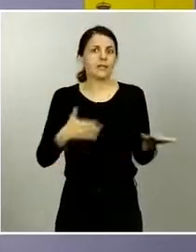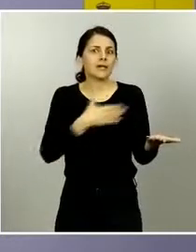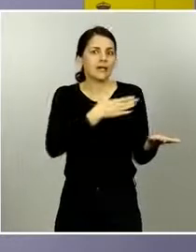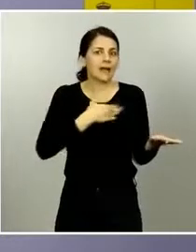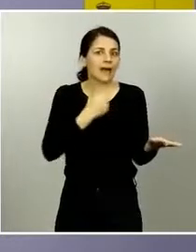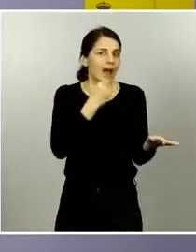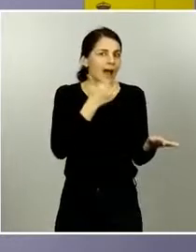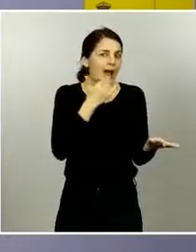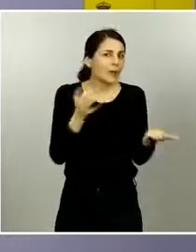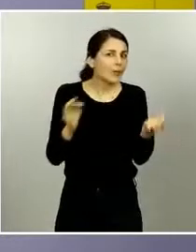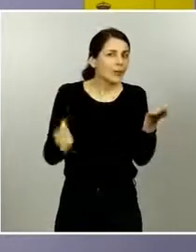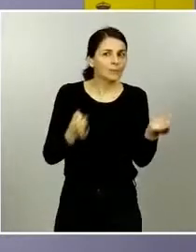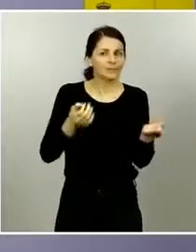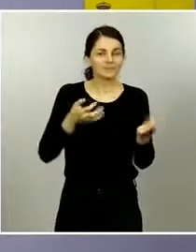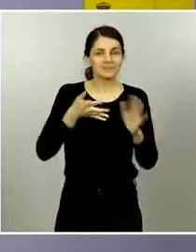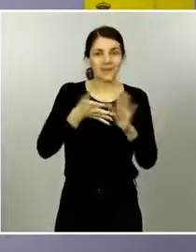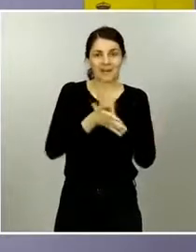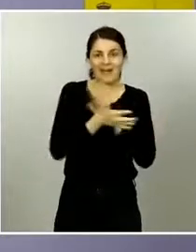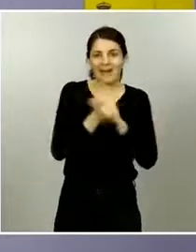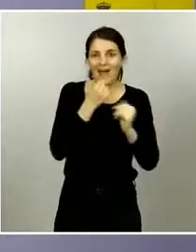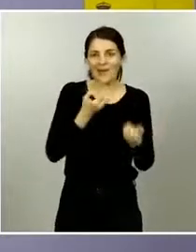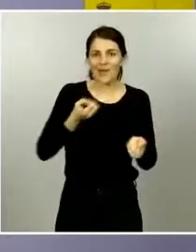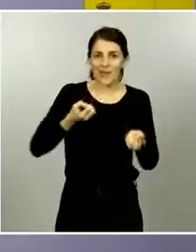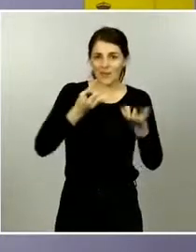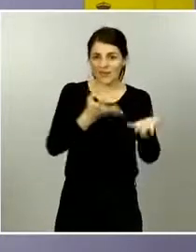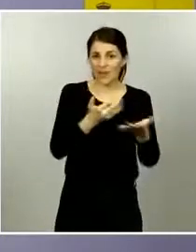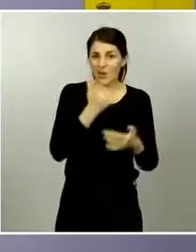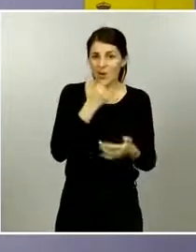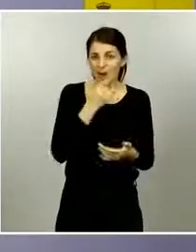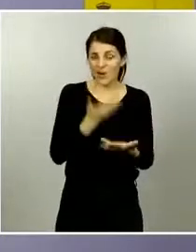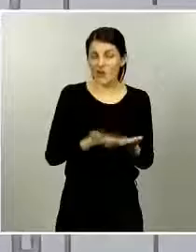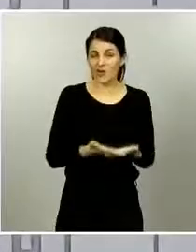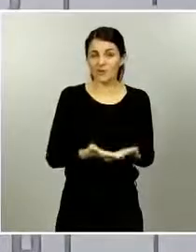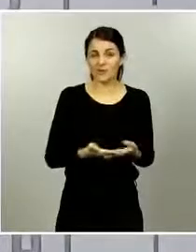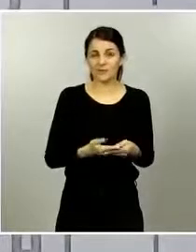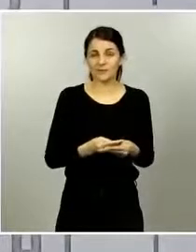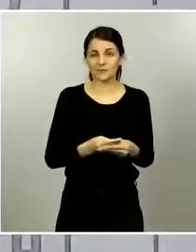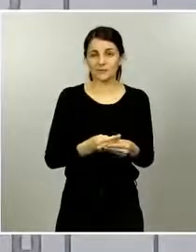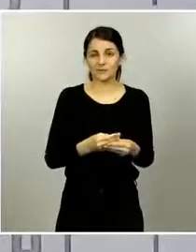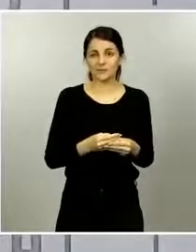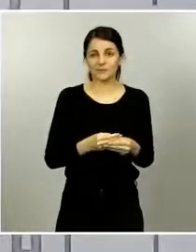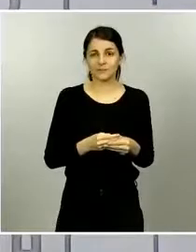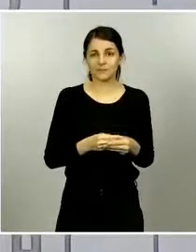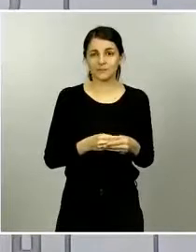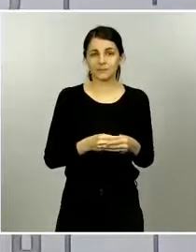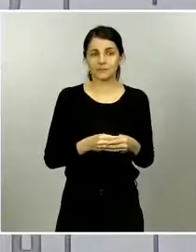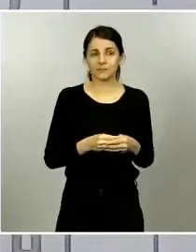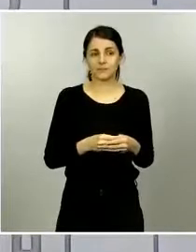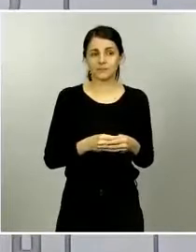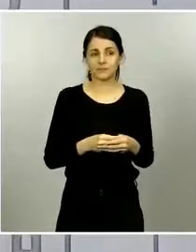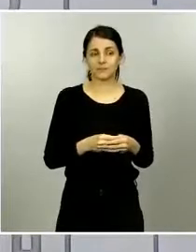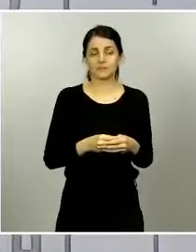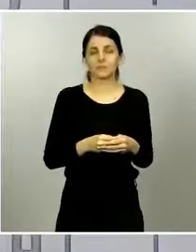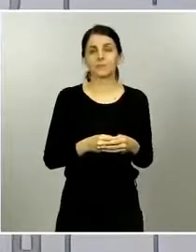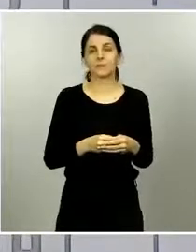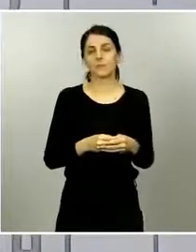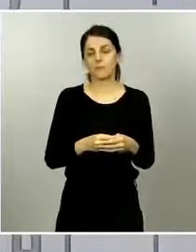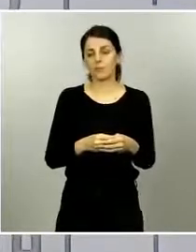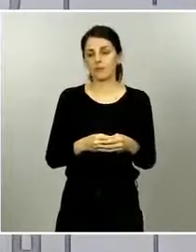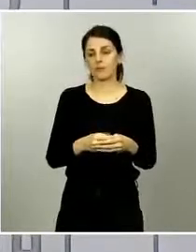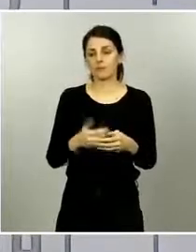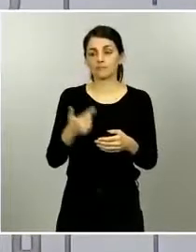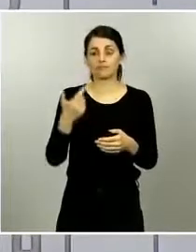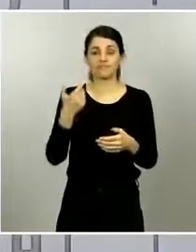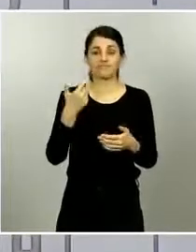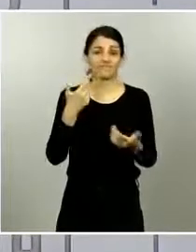6 y media de la tarde con el ministro de sanidad y usted mismo si quiere hacer algún tipo de consideración una jornada como esta en que queda tanto trabajo por hacer